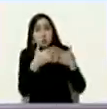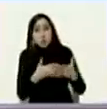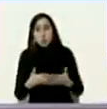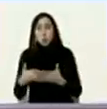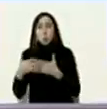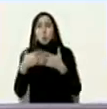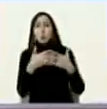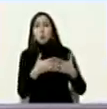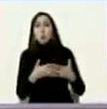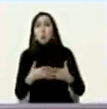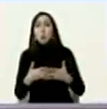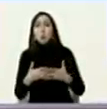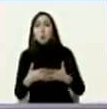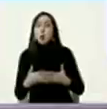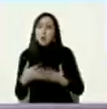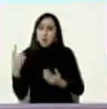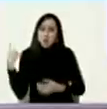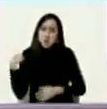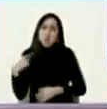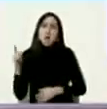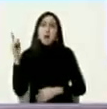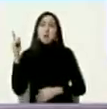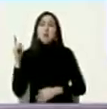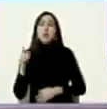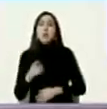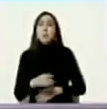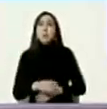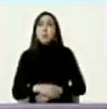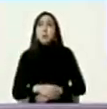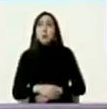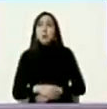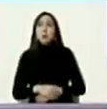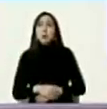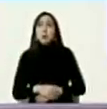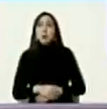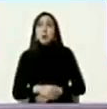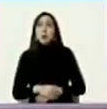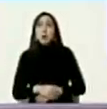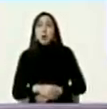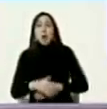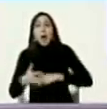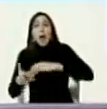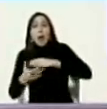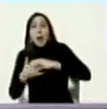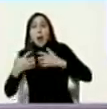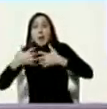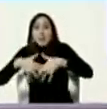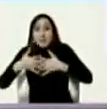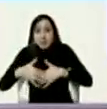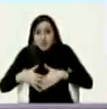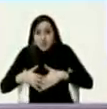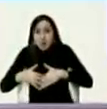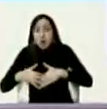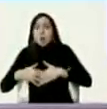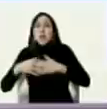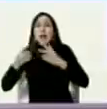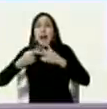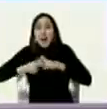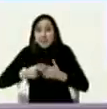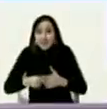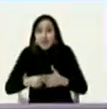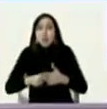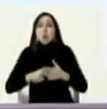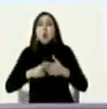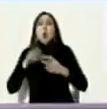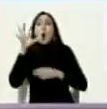y ahí hasta una tuerca había que comprarla en el norte es un sistema que hicieron